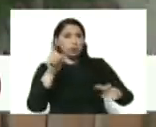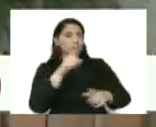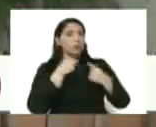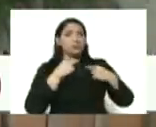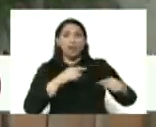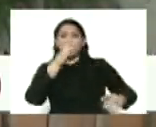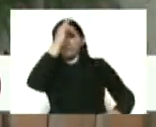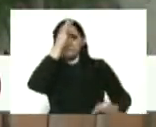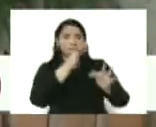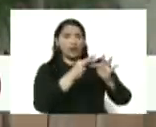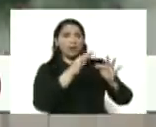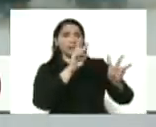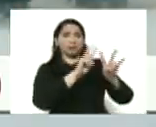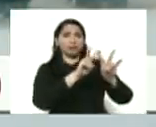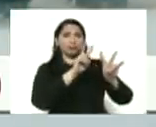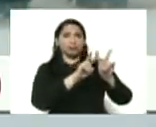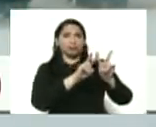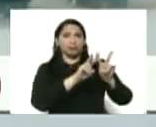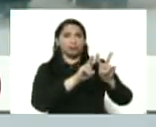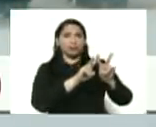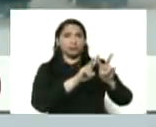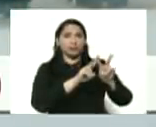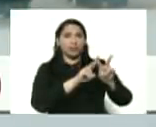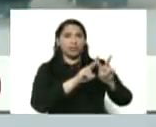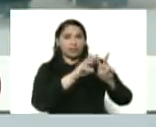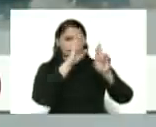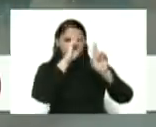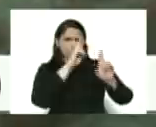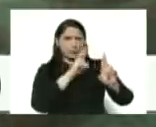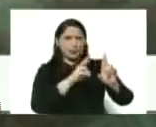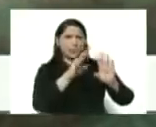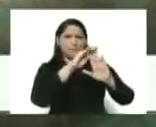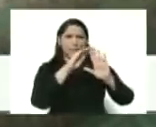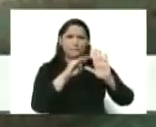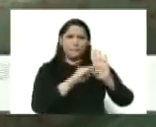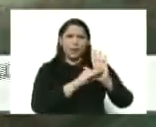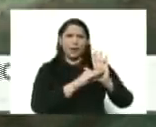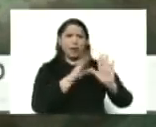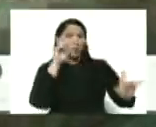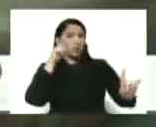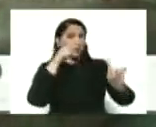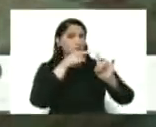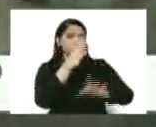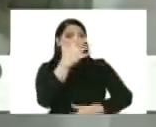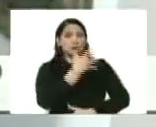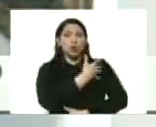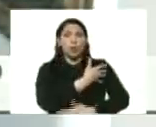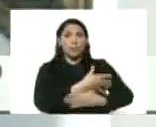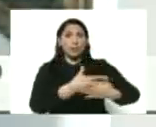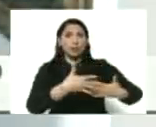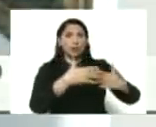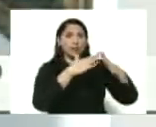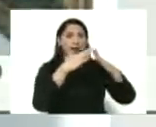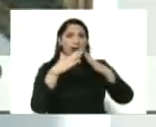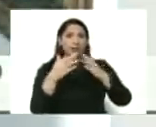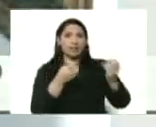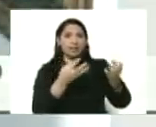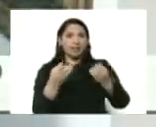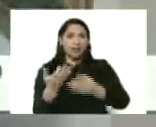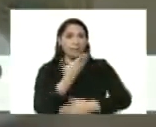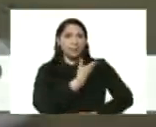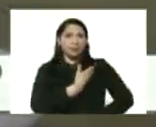misión Vivienda Venezuela cumple. Y vamos rumbo a los cinco millones de viviendas entregadas, presidente.